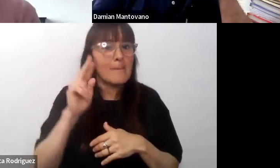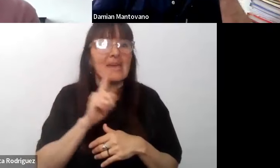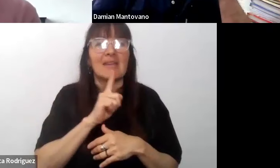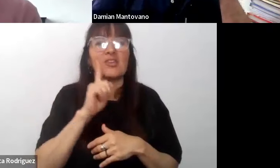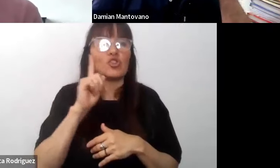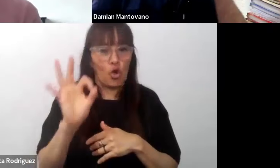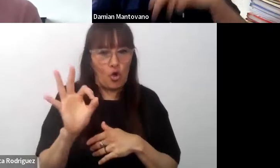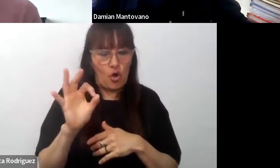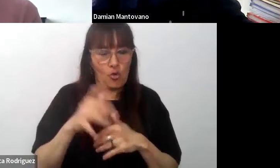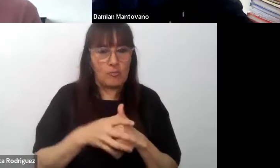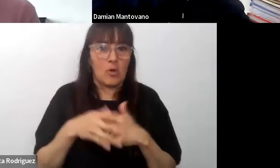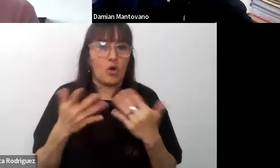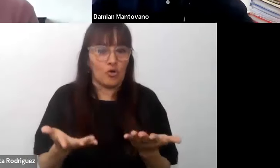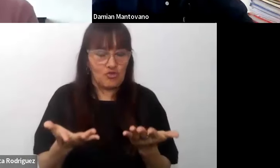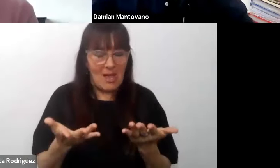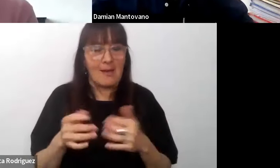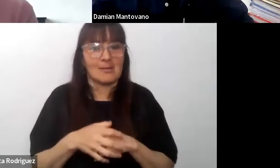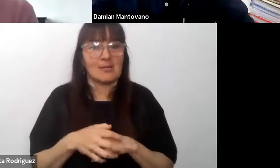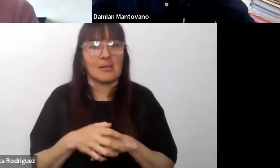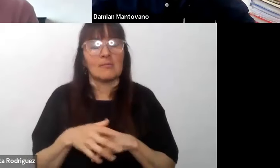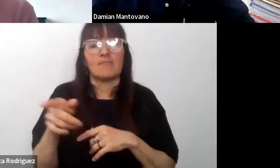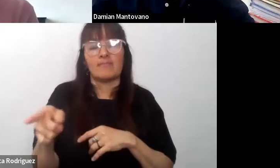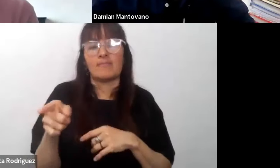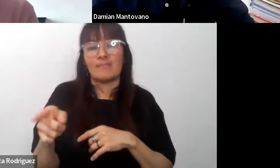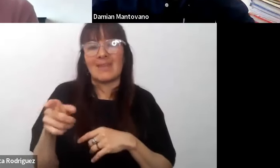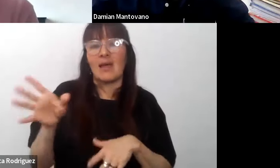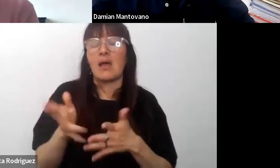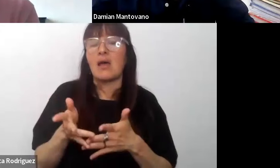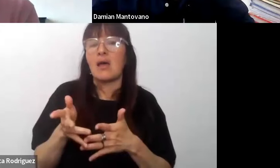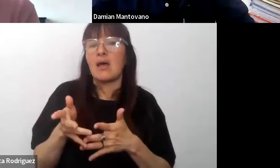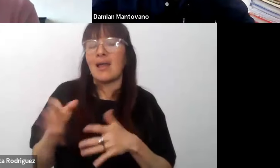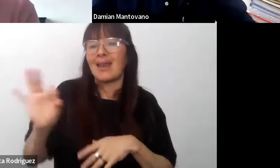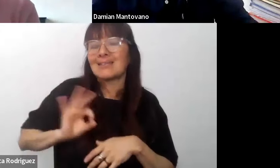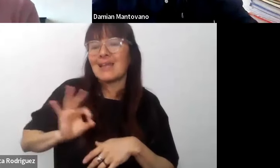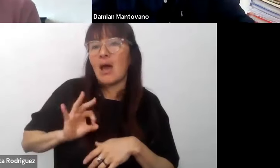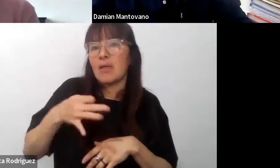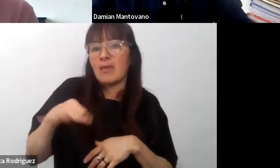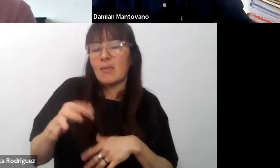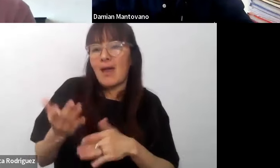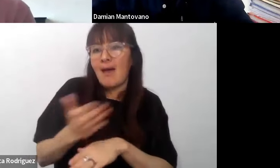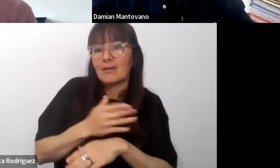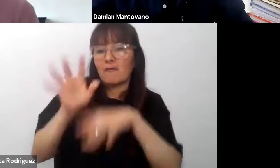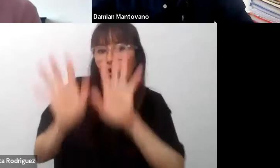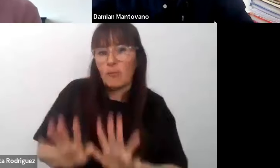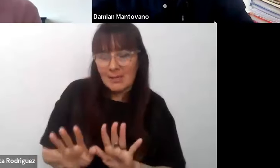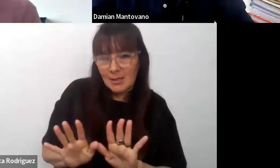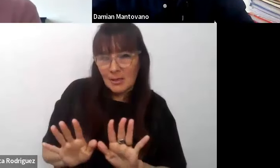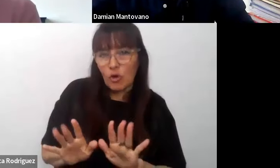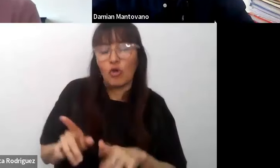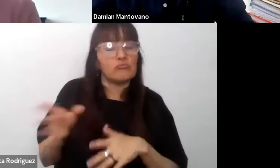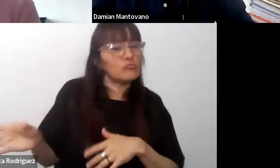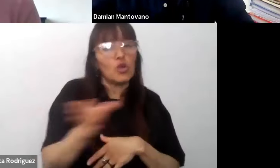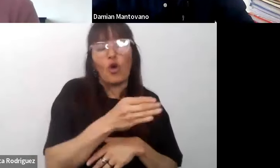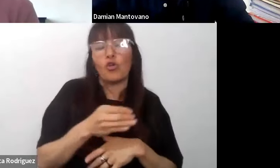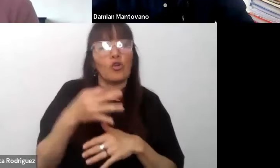si la evaluación tiene que ser formativa o normativa bueno todo esto hay que pensarlo o